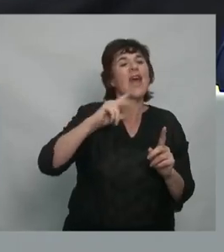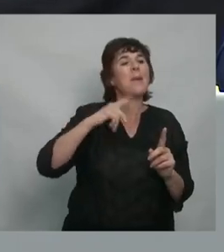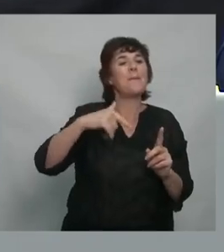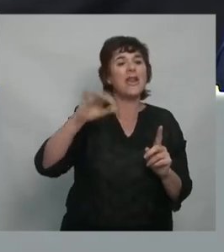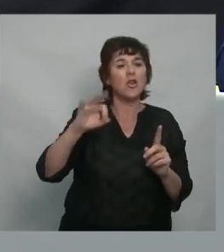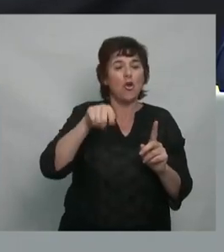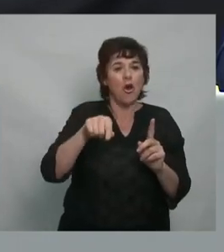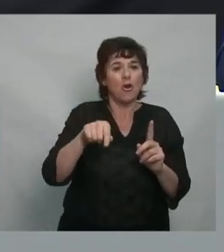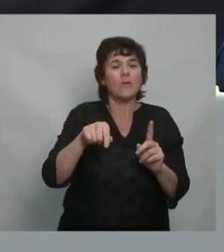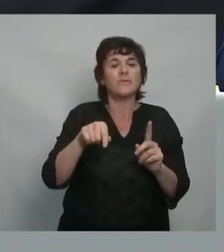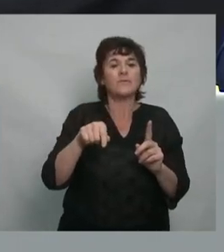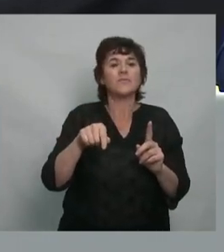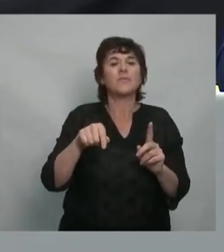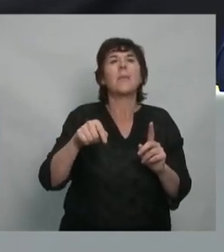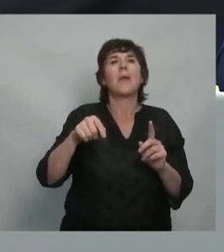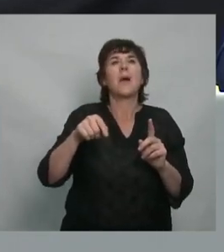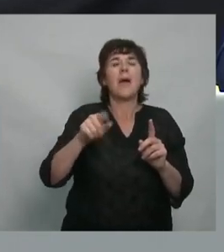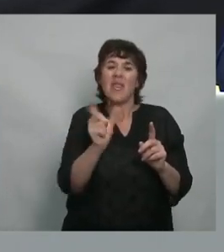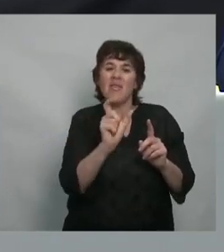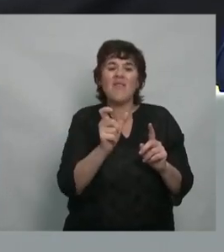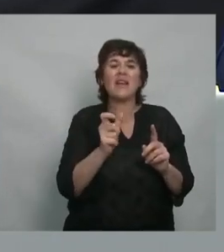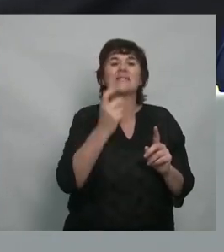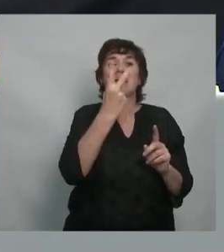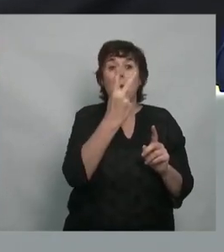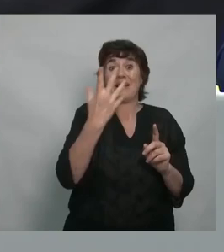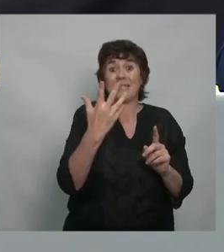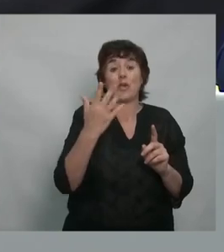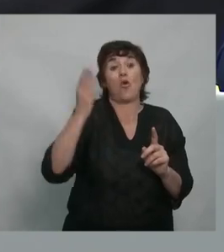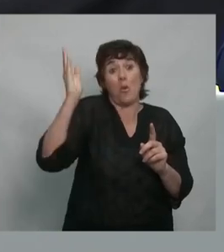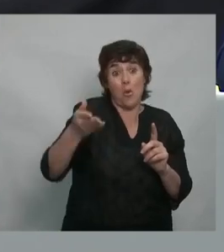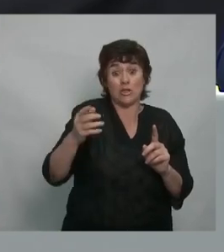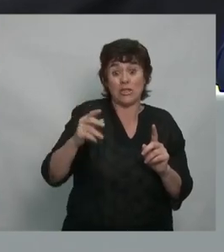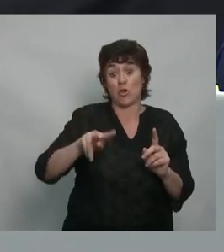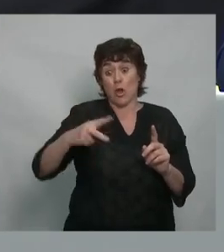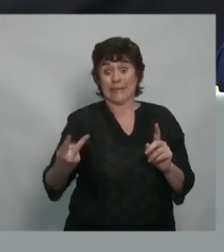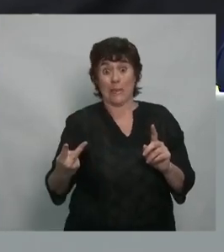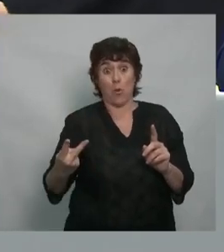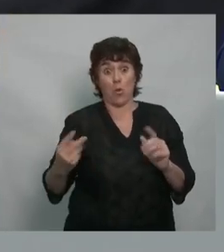diferencia de más de 25 puntos con el segundo.